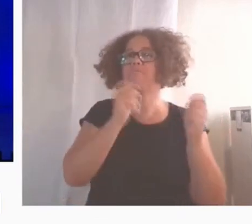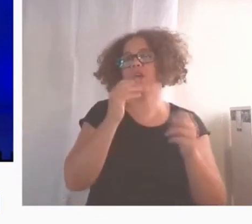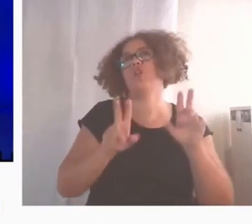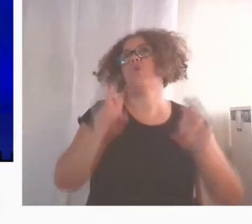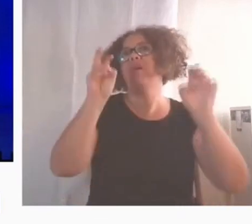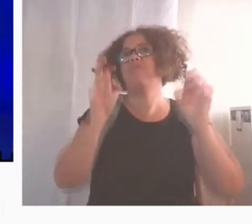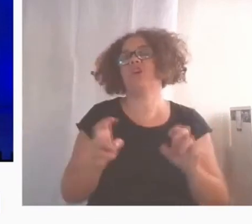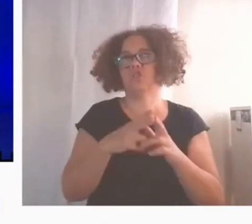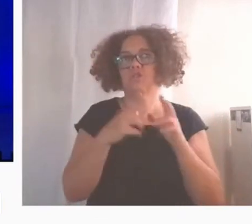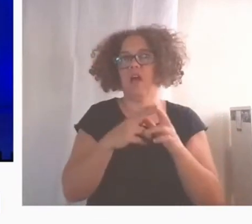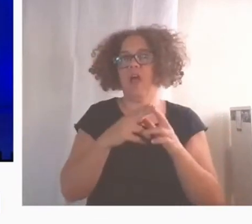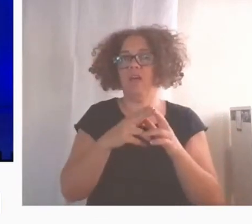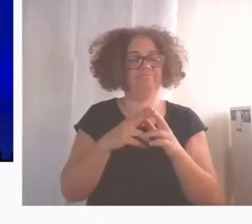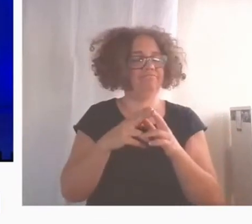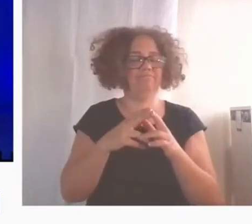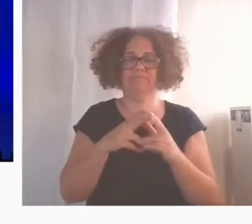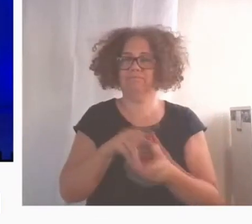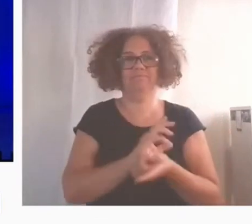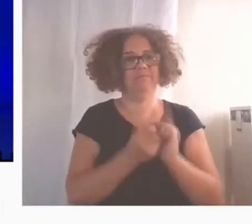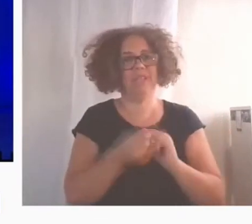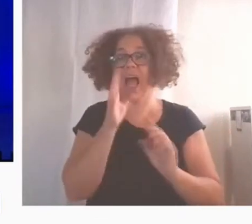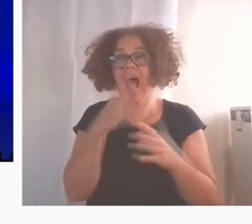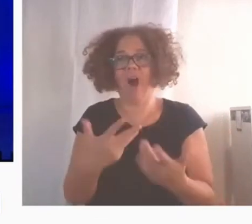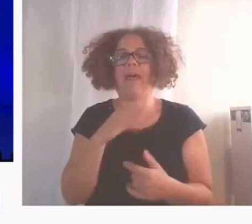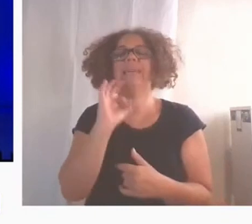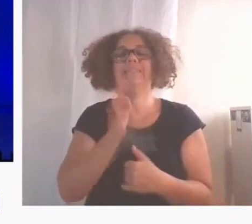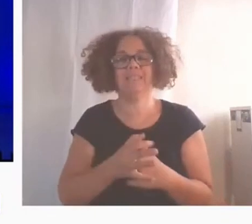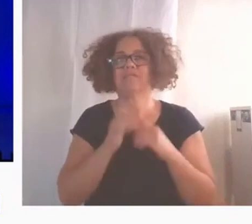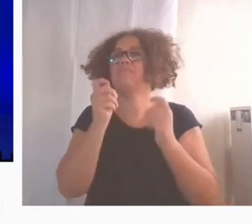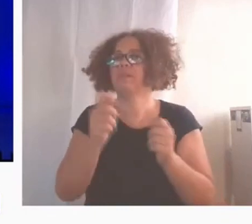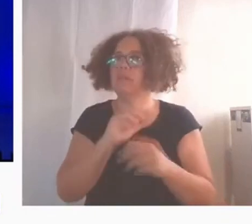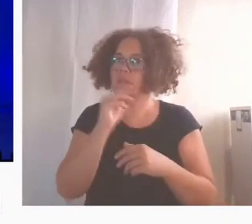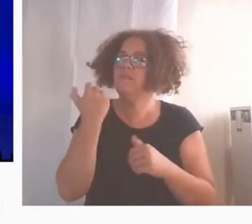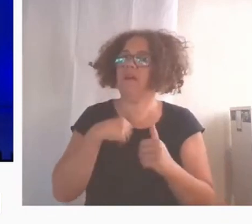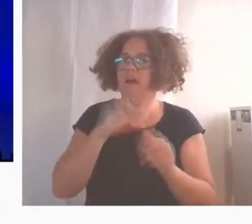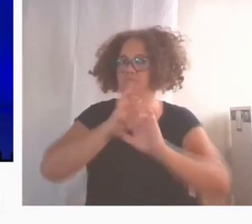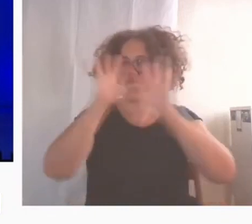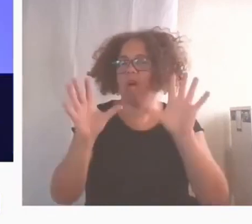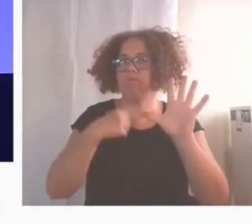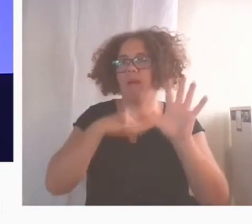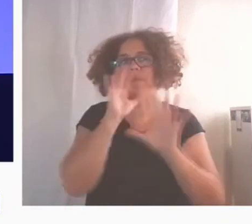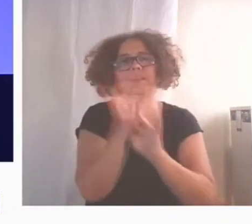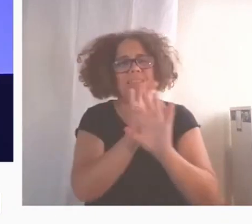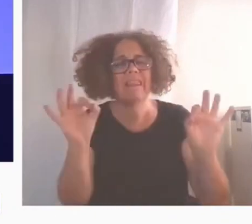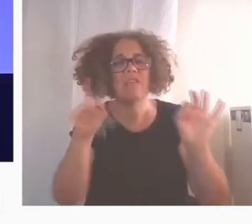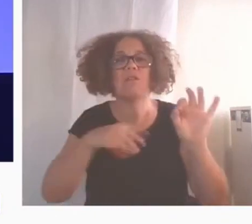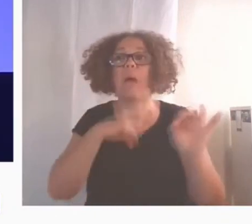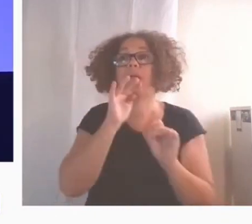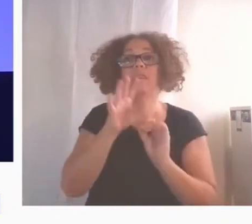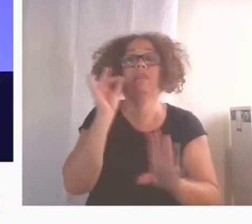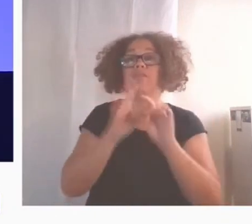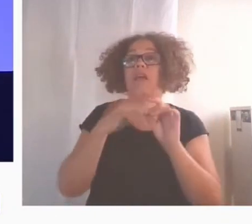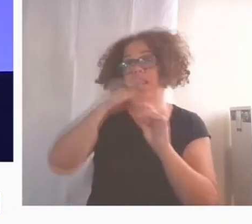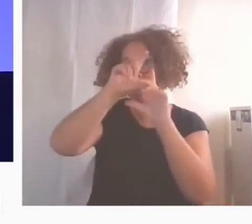Ahora que se le ha puesto apellido a esta forma de innovar, nos resulta más sencillo identificar aquellos emprendedores sociales que